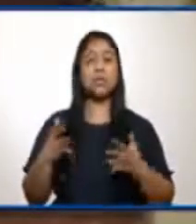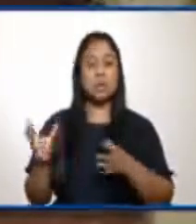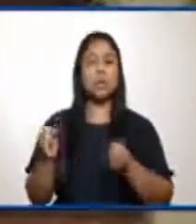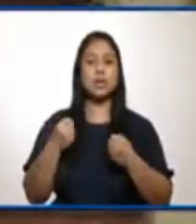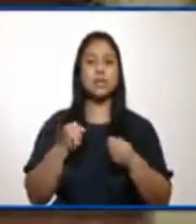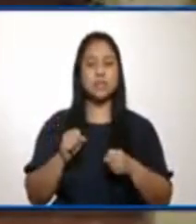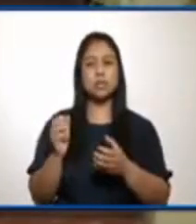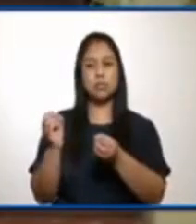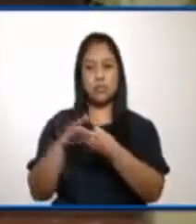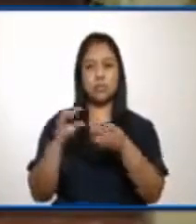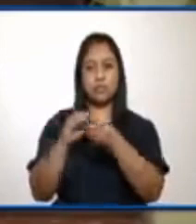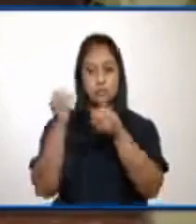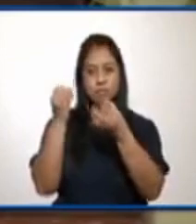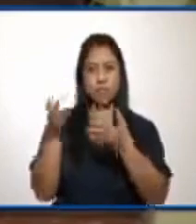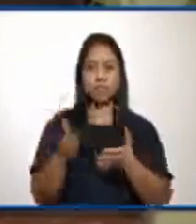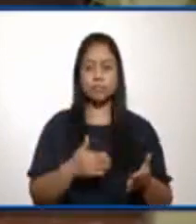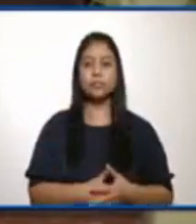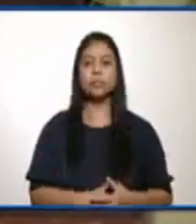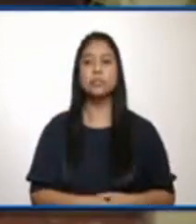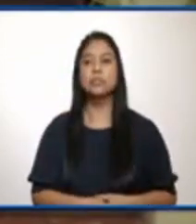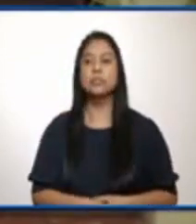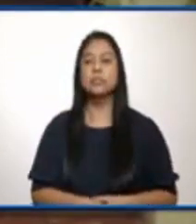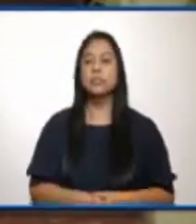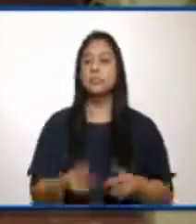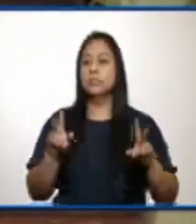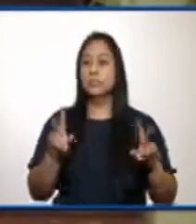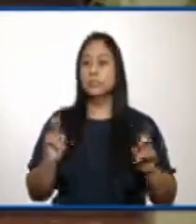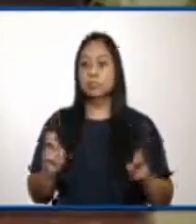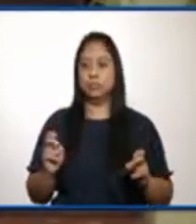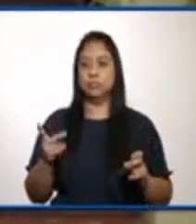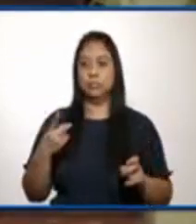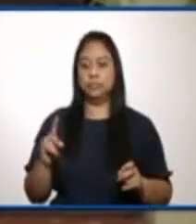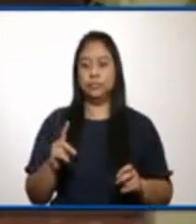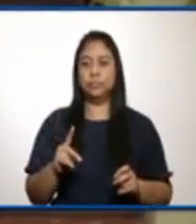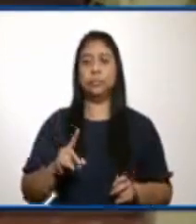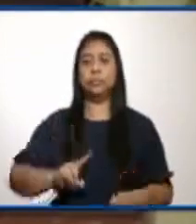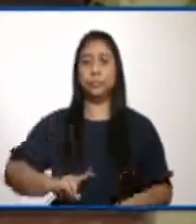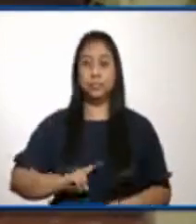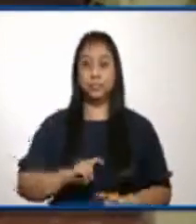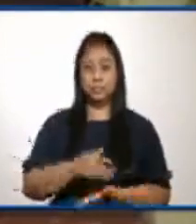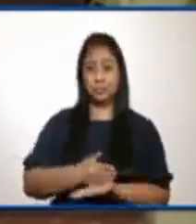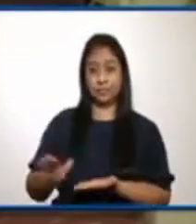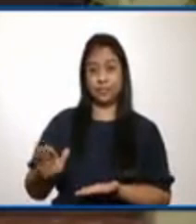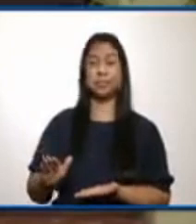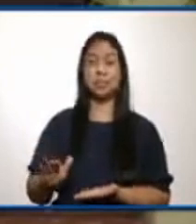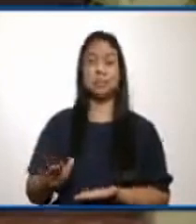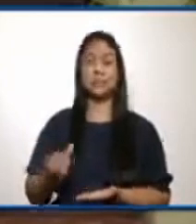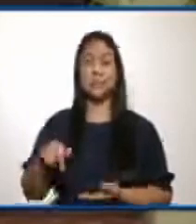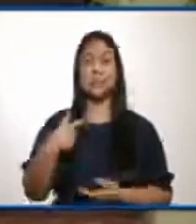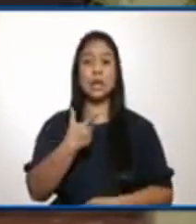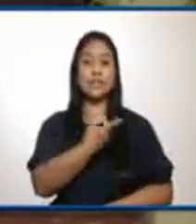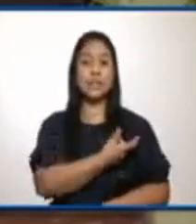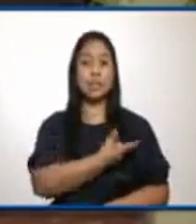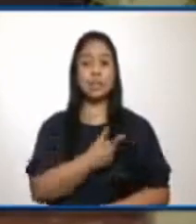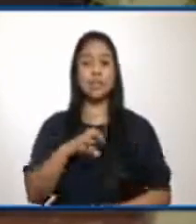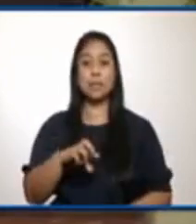Como ustedes bien saben, el tema de la desparasitación y de la vacunación